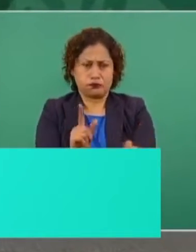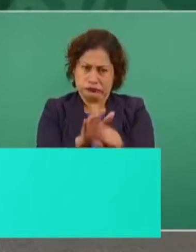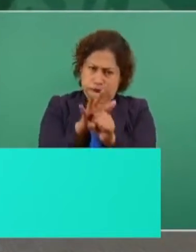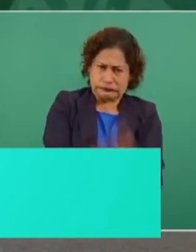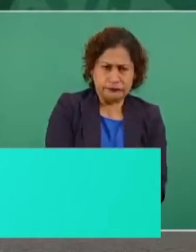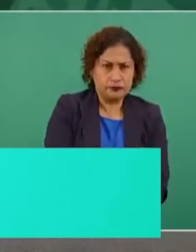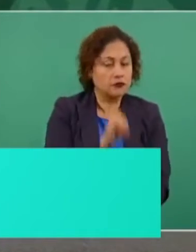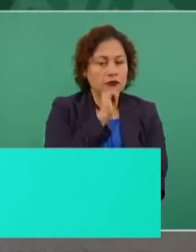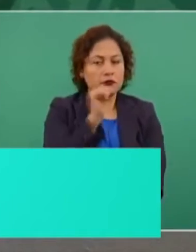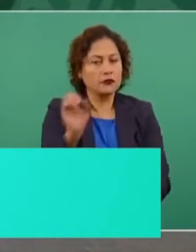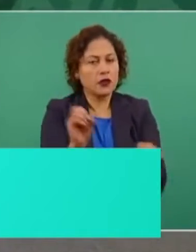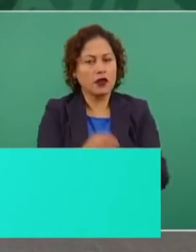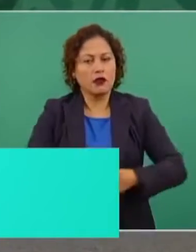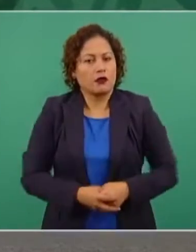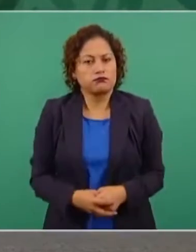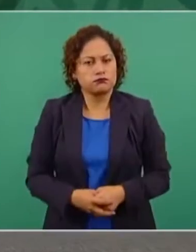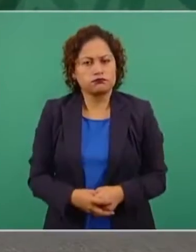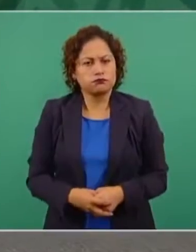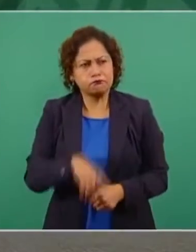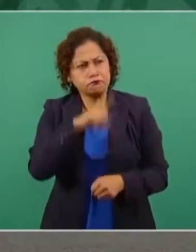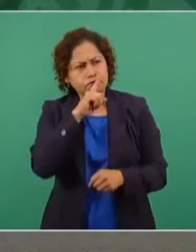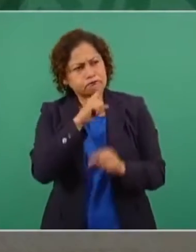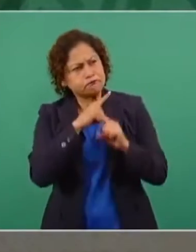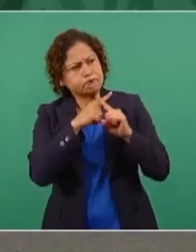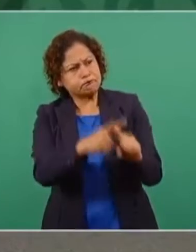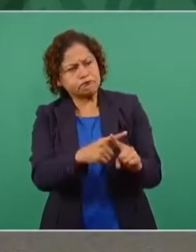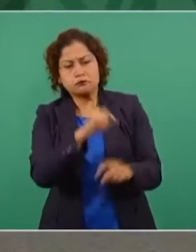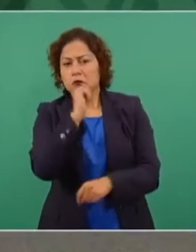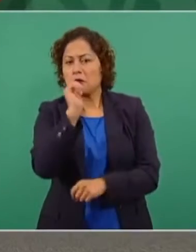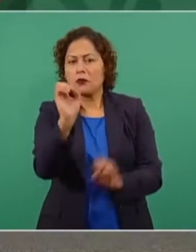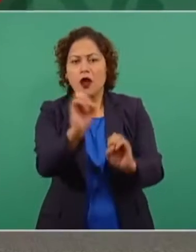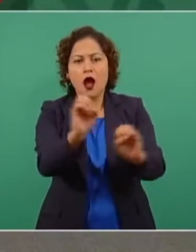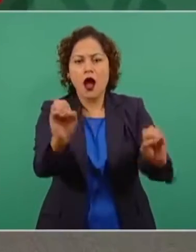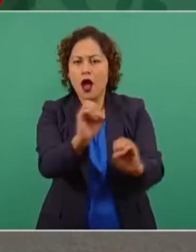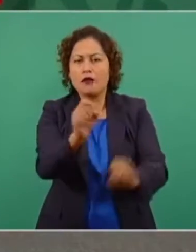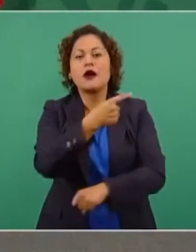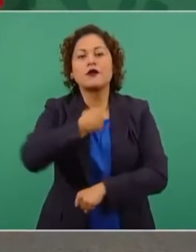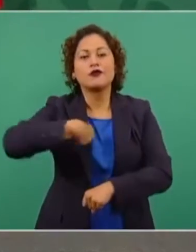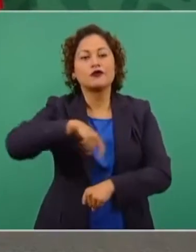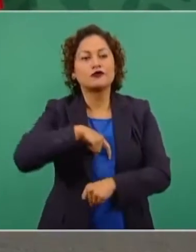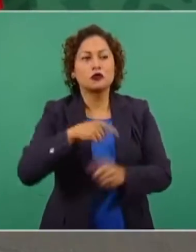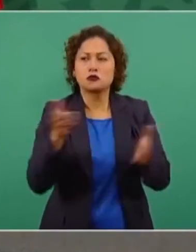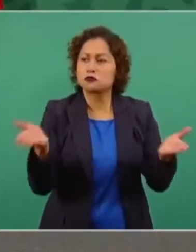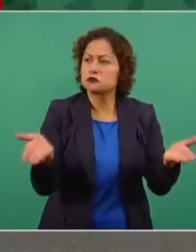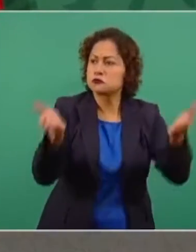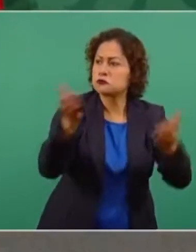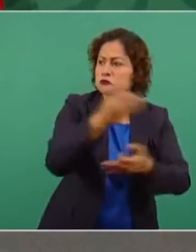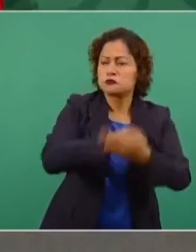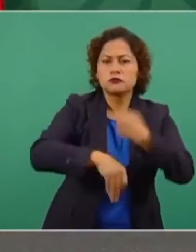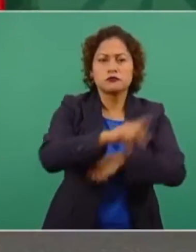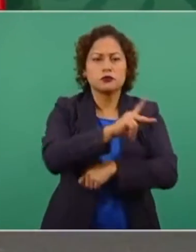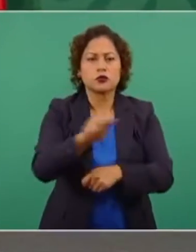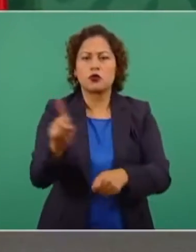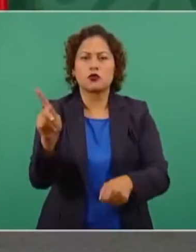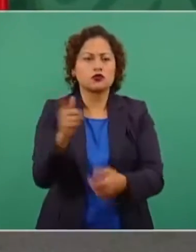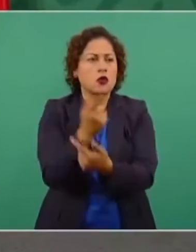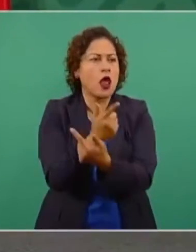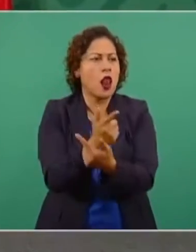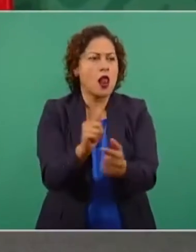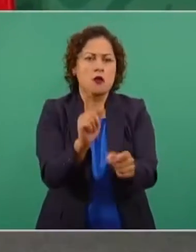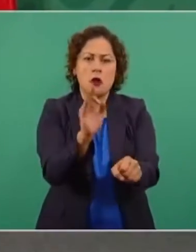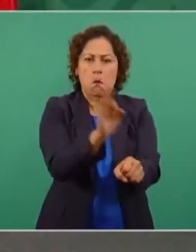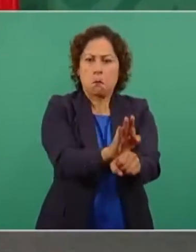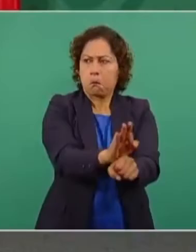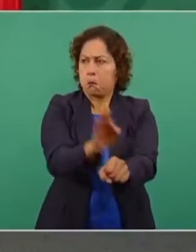garantizar siempre las libertades. Nada más vamos a seguir